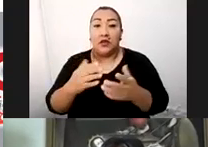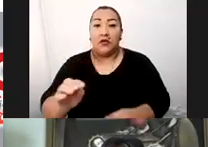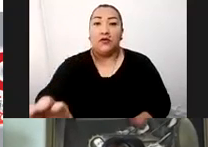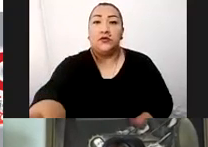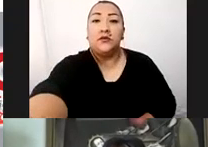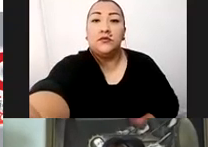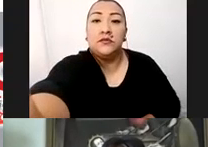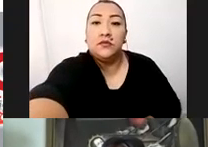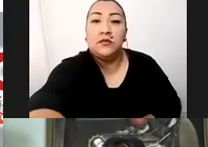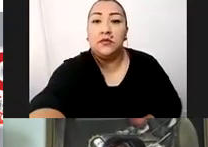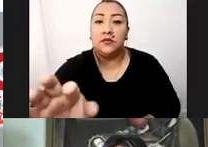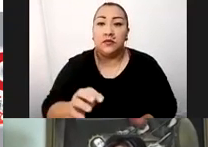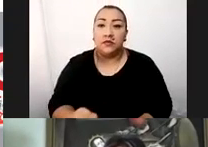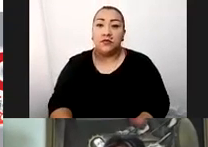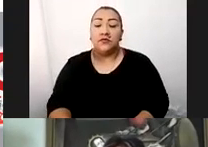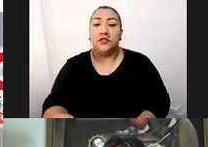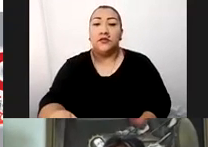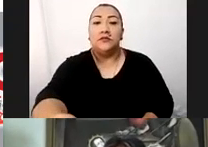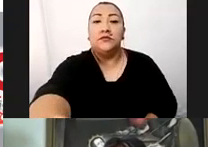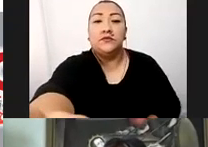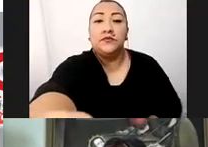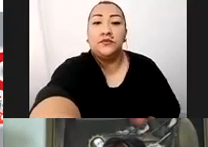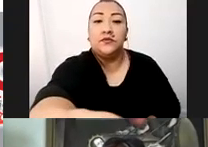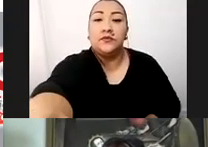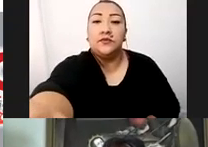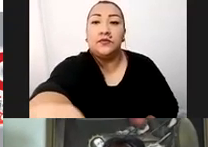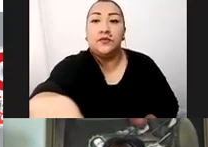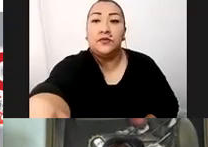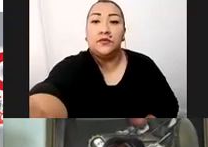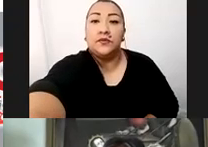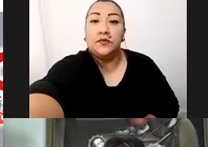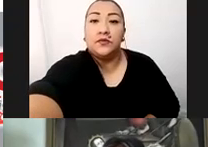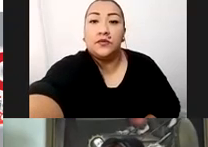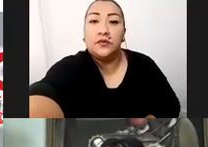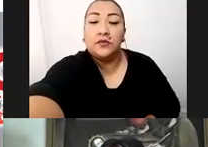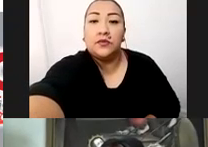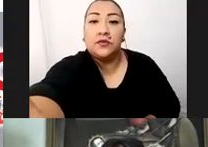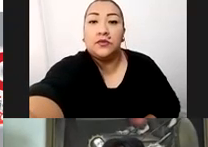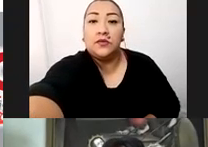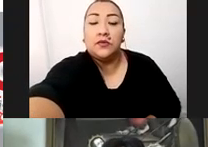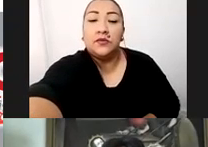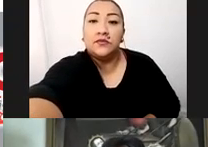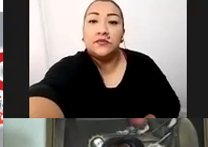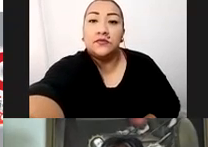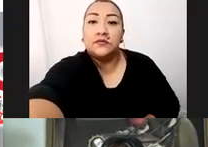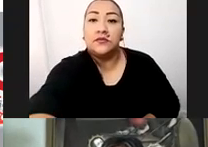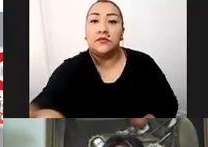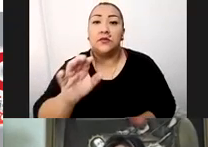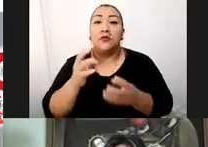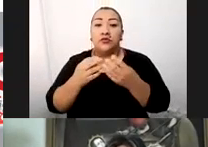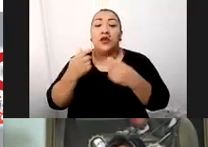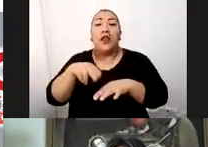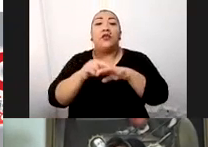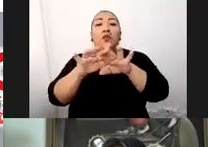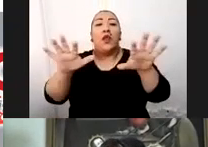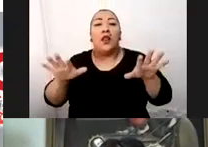No somos ya más un destino monotemático. Tenemos mucha naturaleza que estamos aprovechando de la